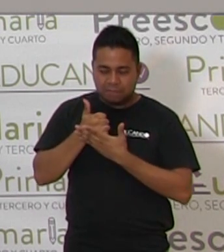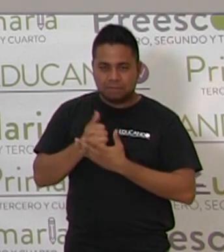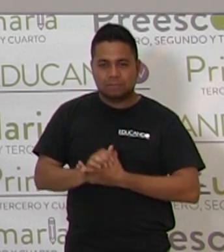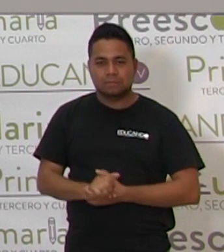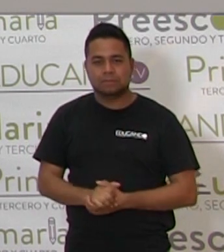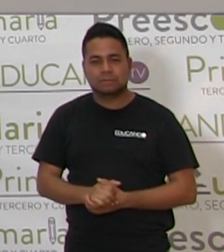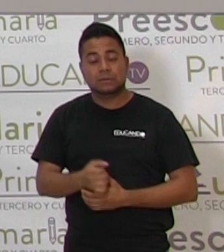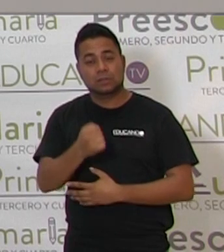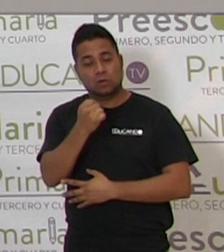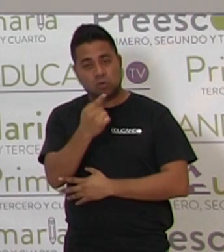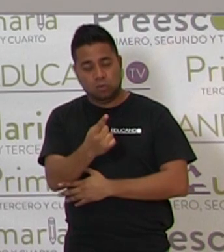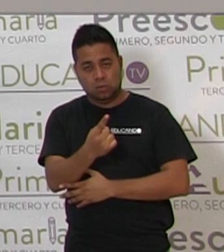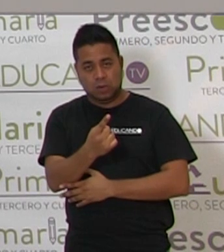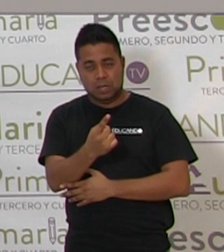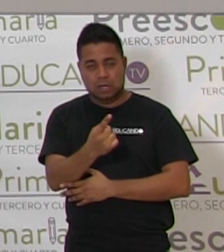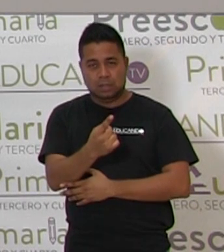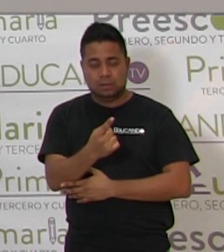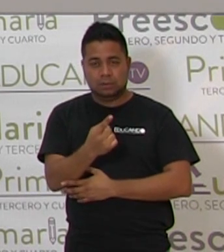contar.